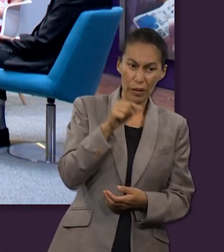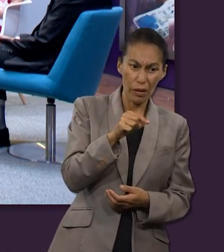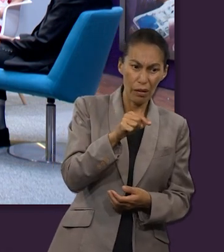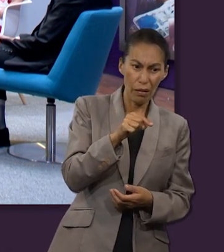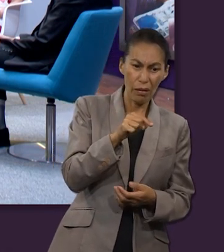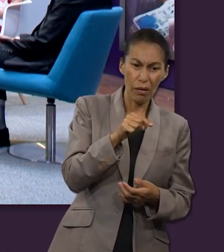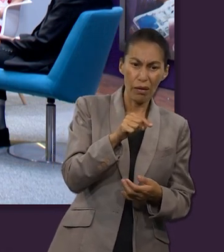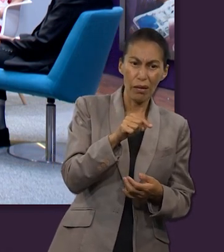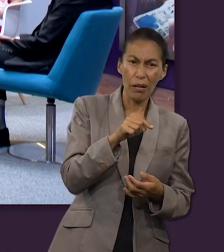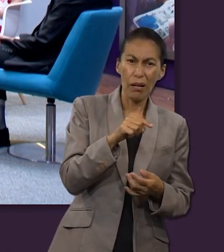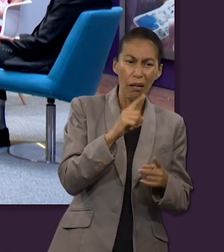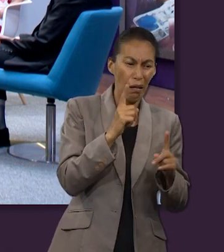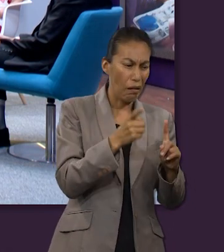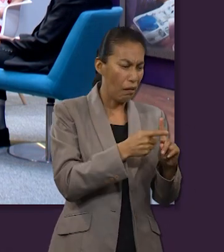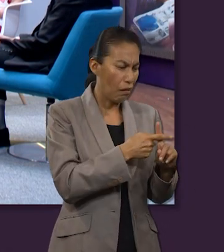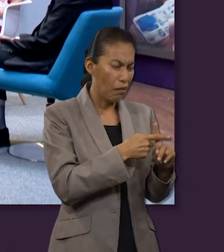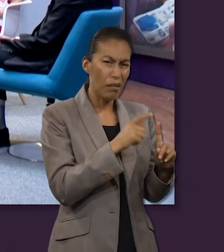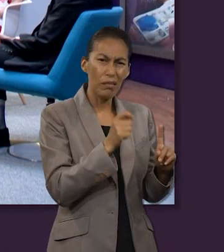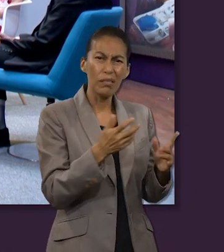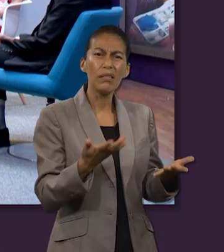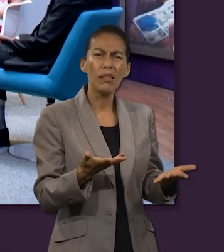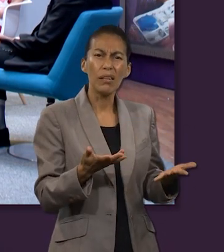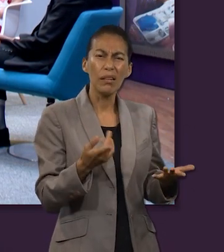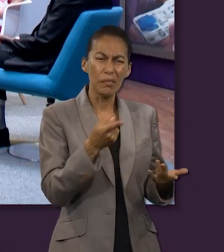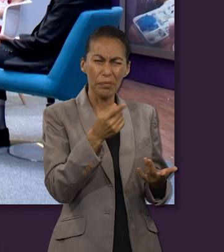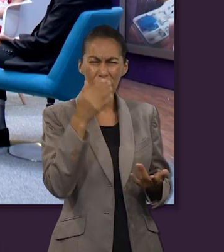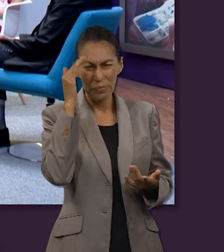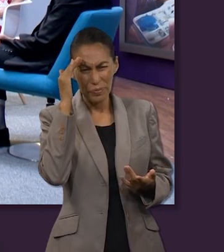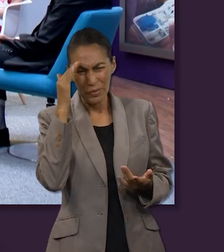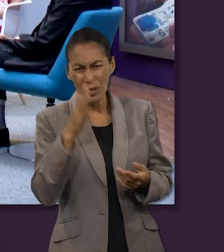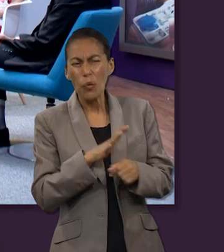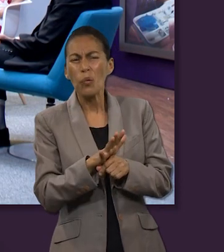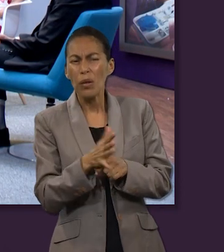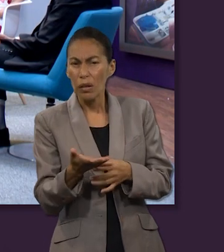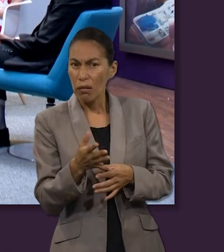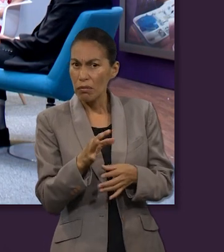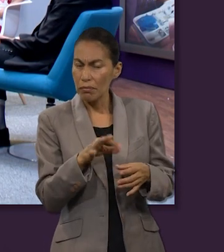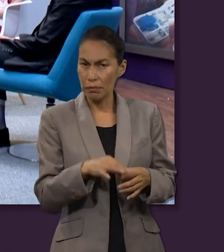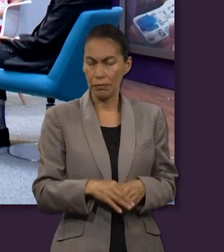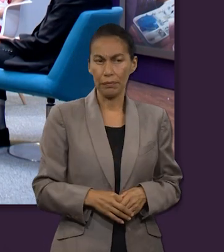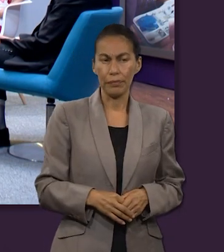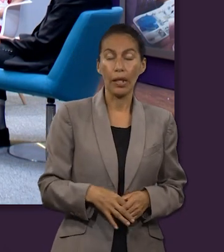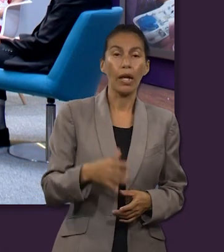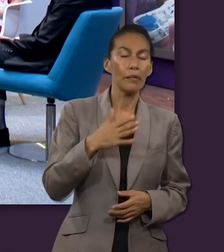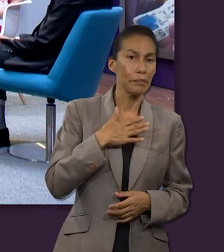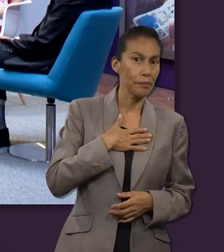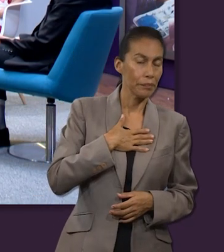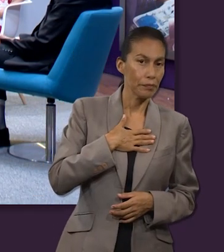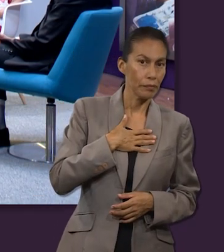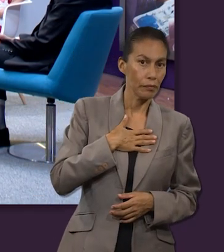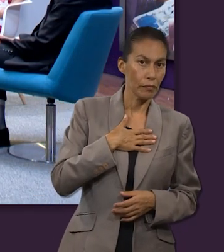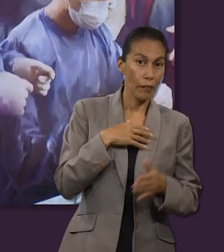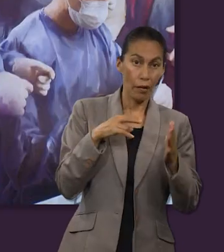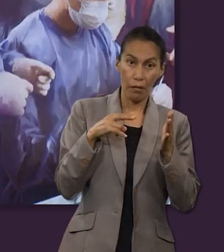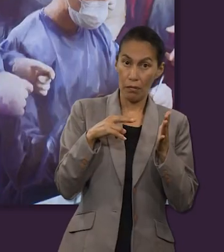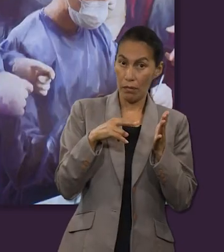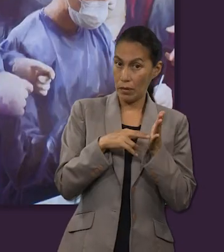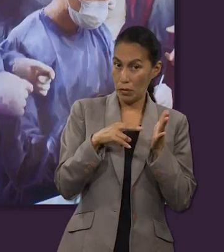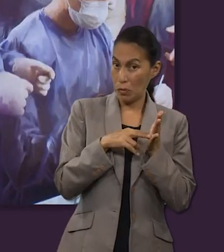Pilato hasta la crucifixión, ¿cuál es el aspecto que más te llama a ti la atención? Yo